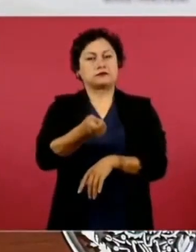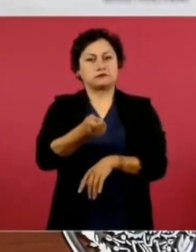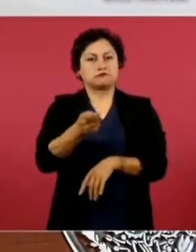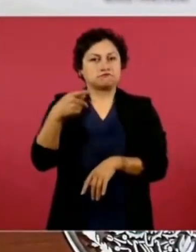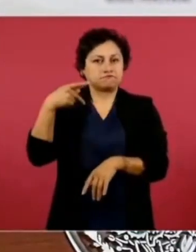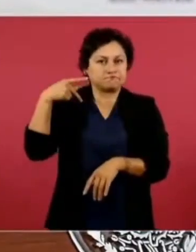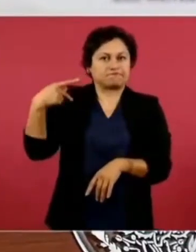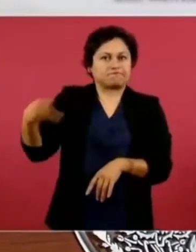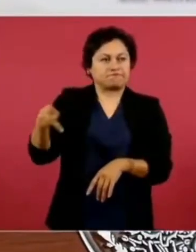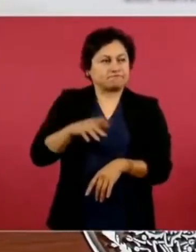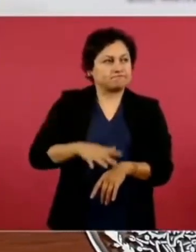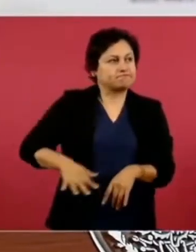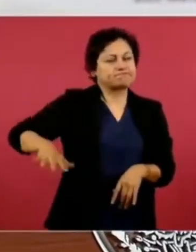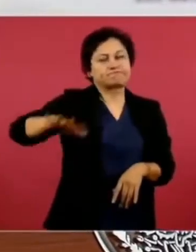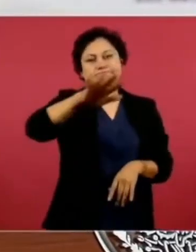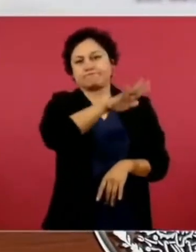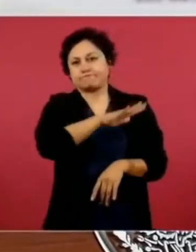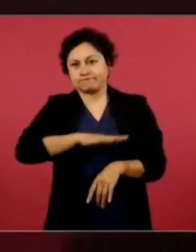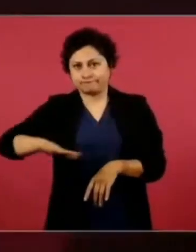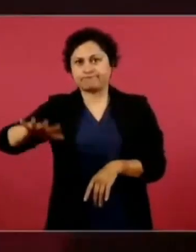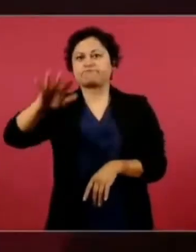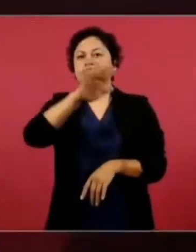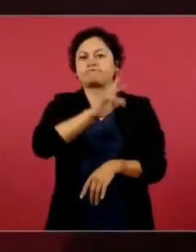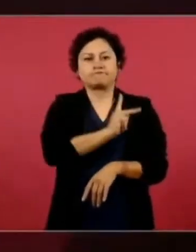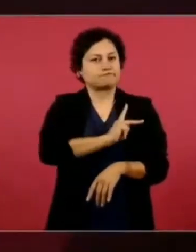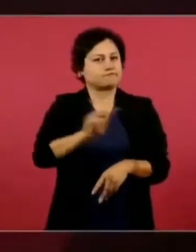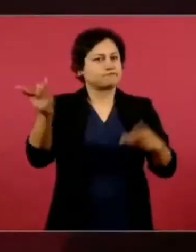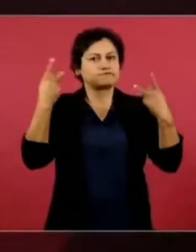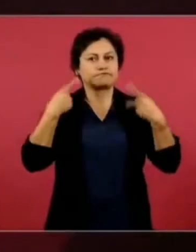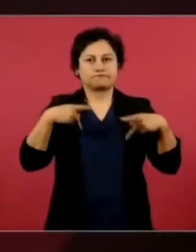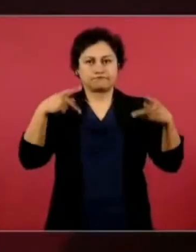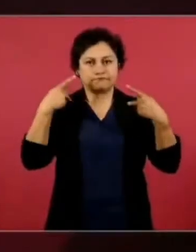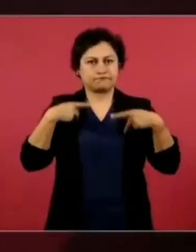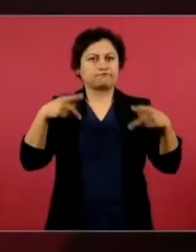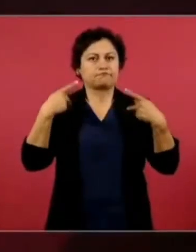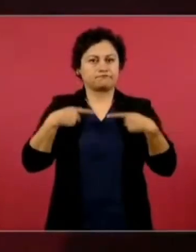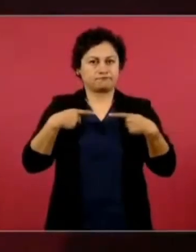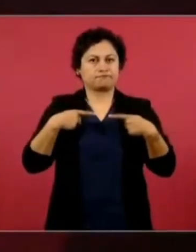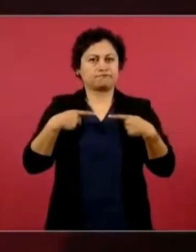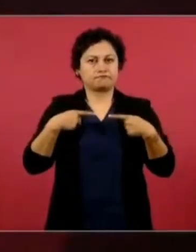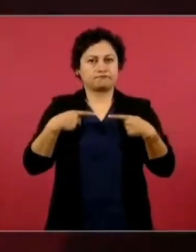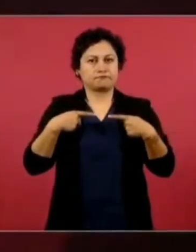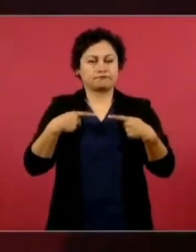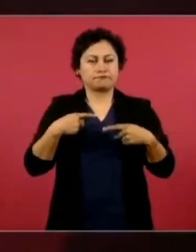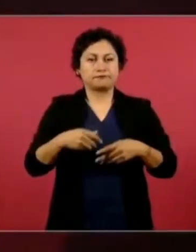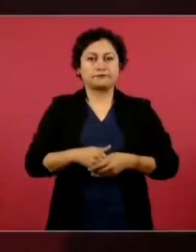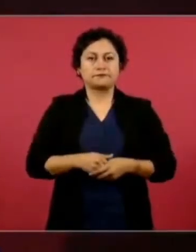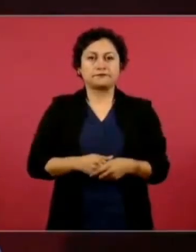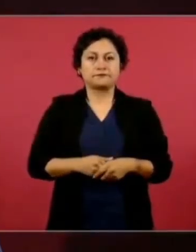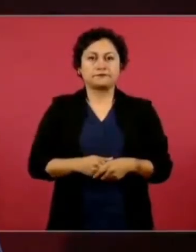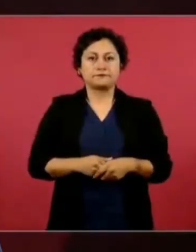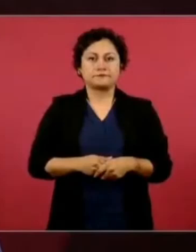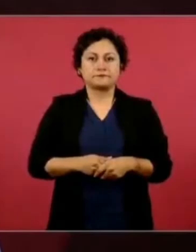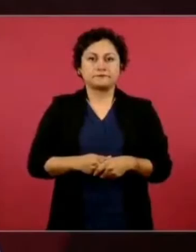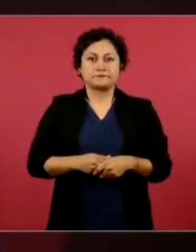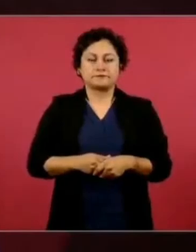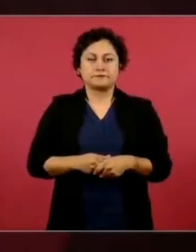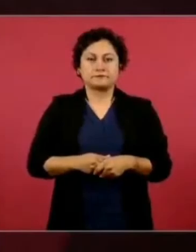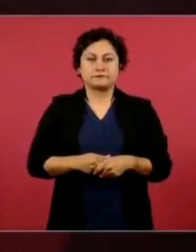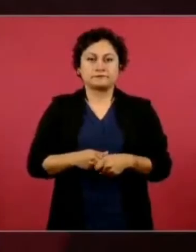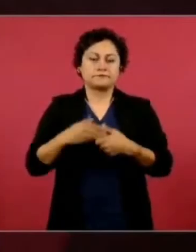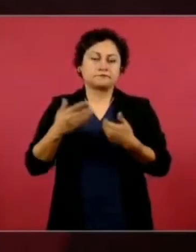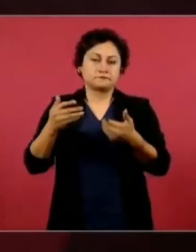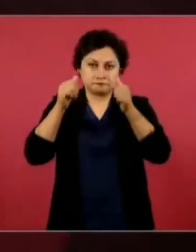hablo de todo el pueblo de México, de mi